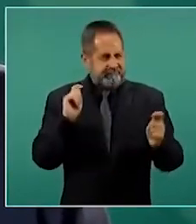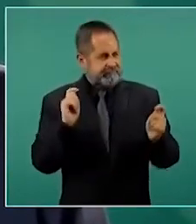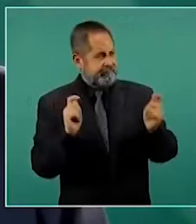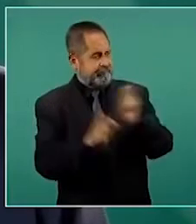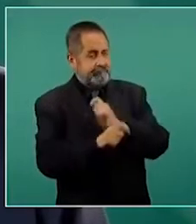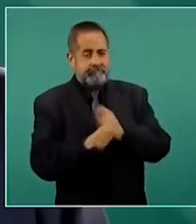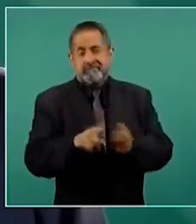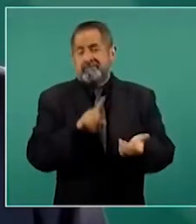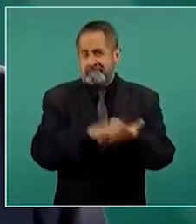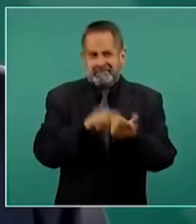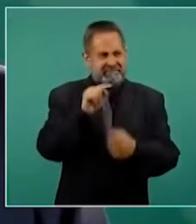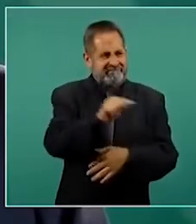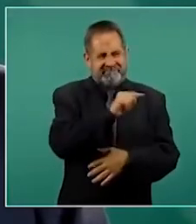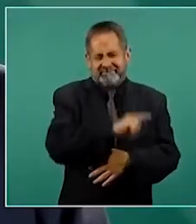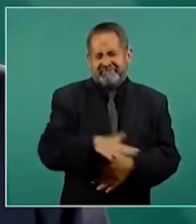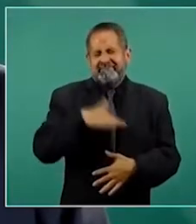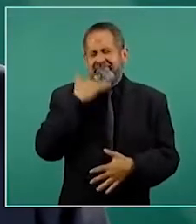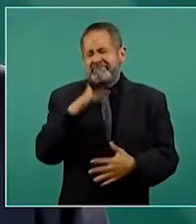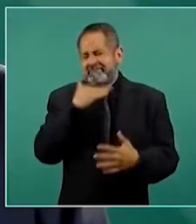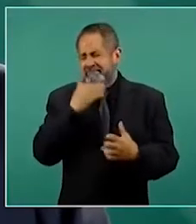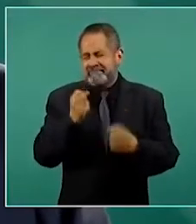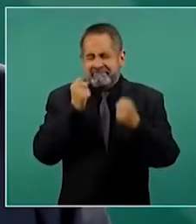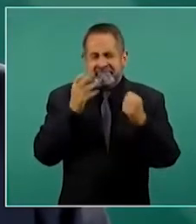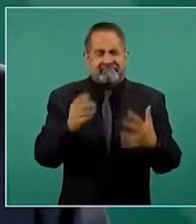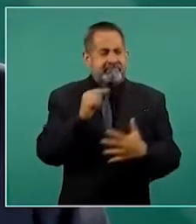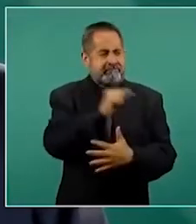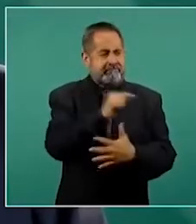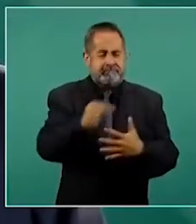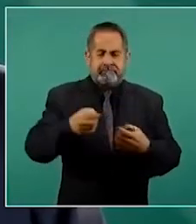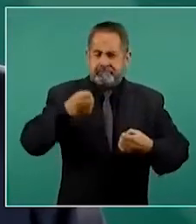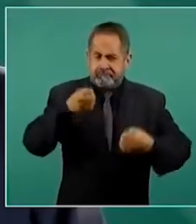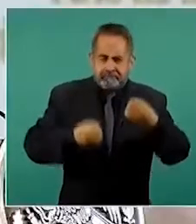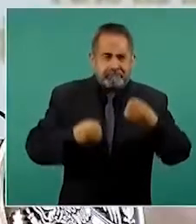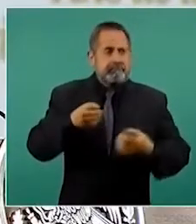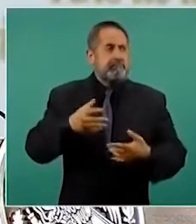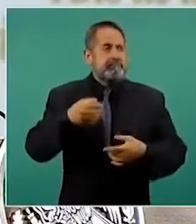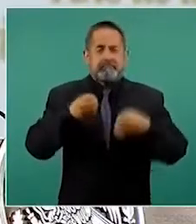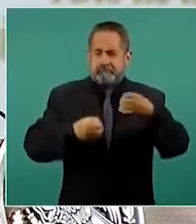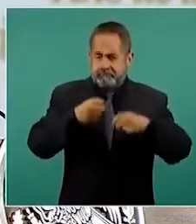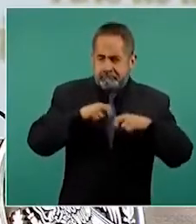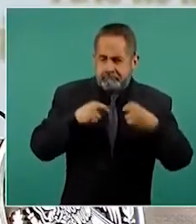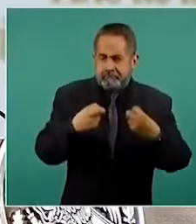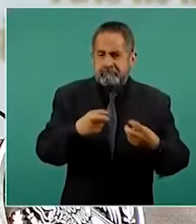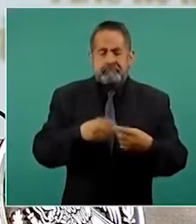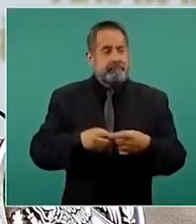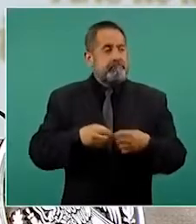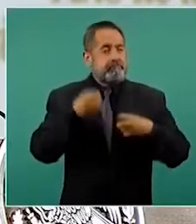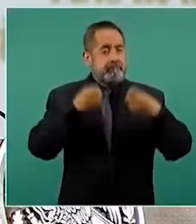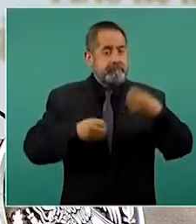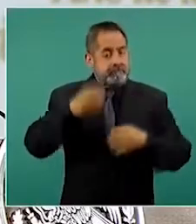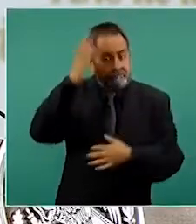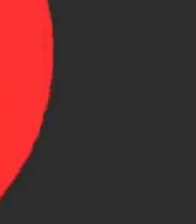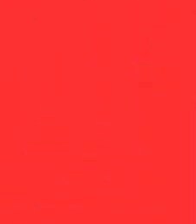es mucha la corrupción que hay en jueces, en magistrados, en ministros.